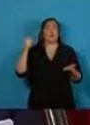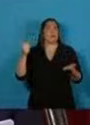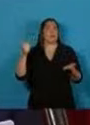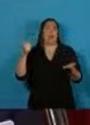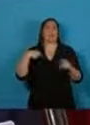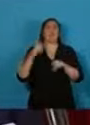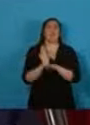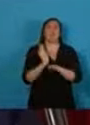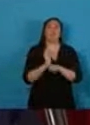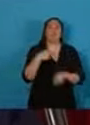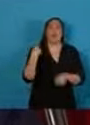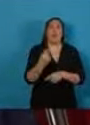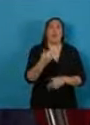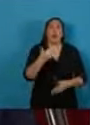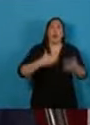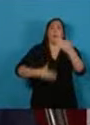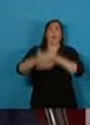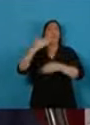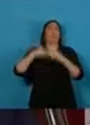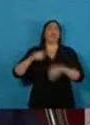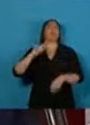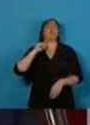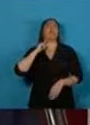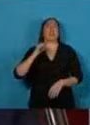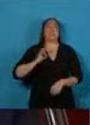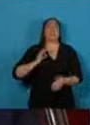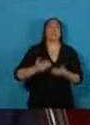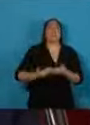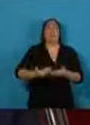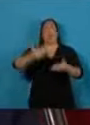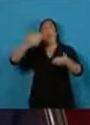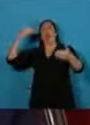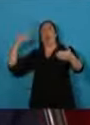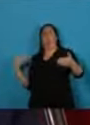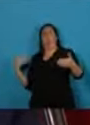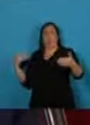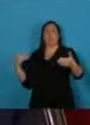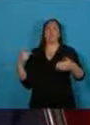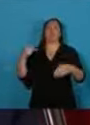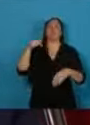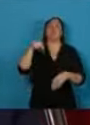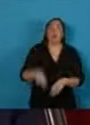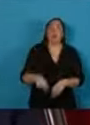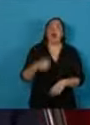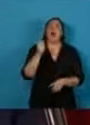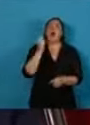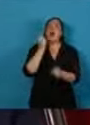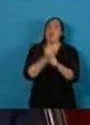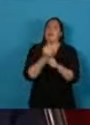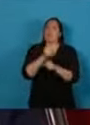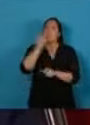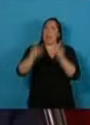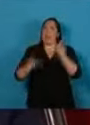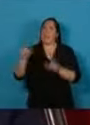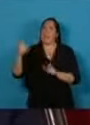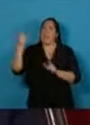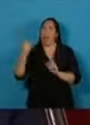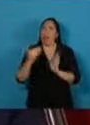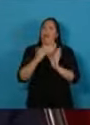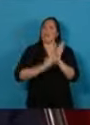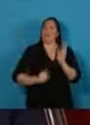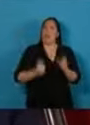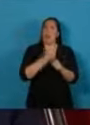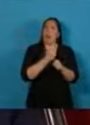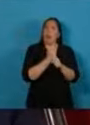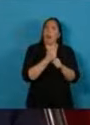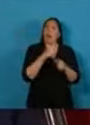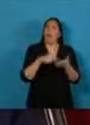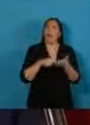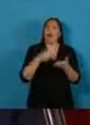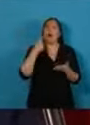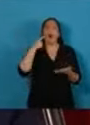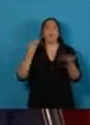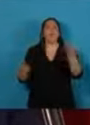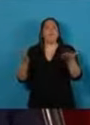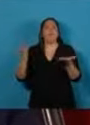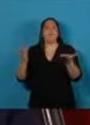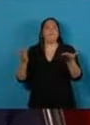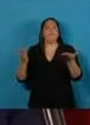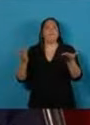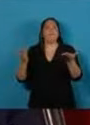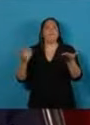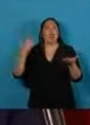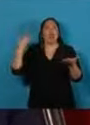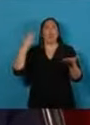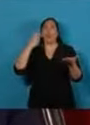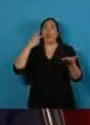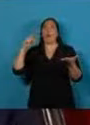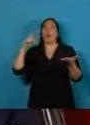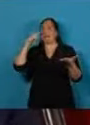Retrocedimos 13 años. El empleo industrial registrado tiene el nivel del año 2007. La cantidad de